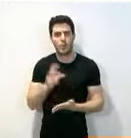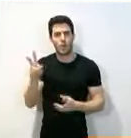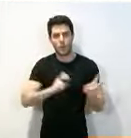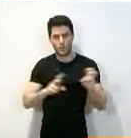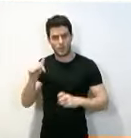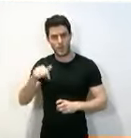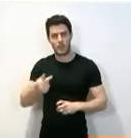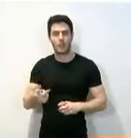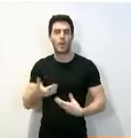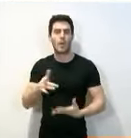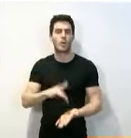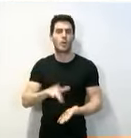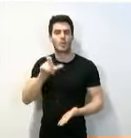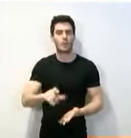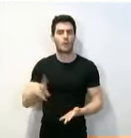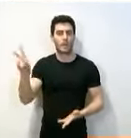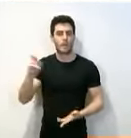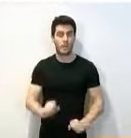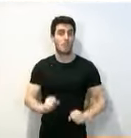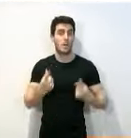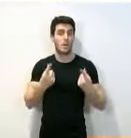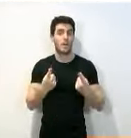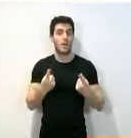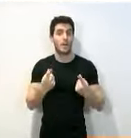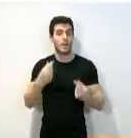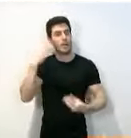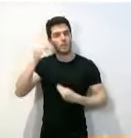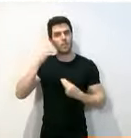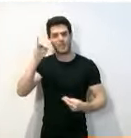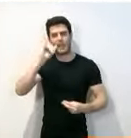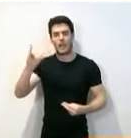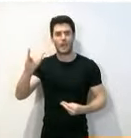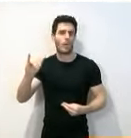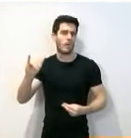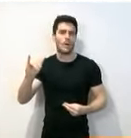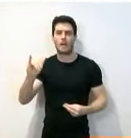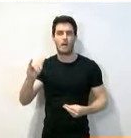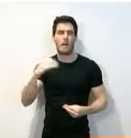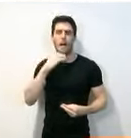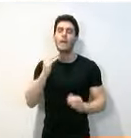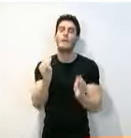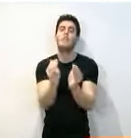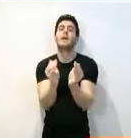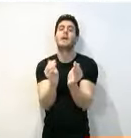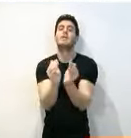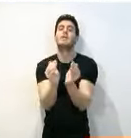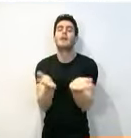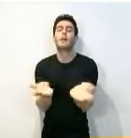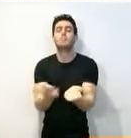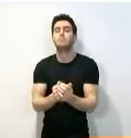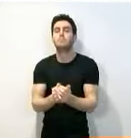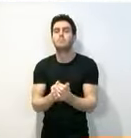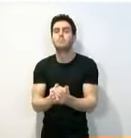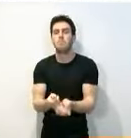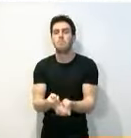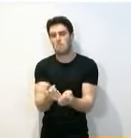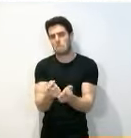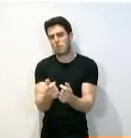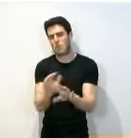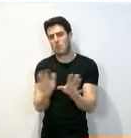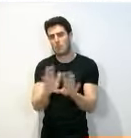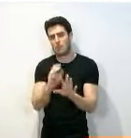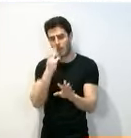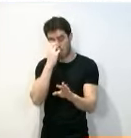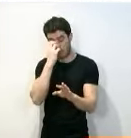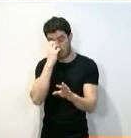cada vez que viene alguien por primera vez a nuestra tierra y piensa que La Rioja es una cosa ahí pequeña, que tiene poco o nada que aportar,